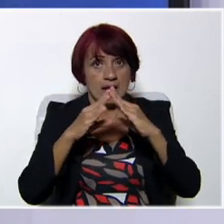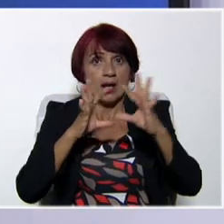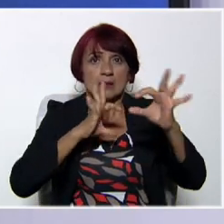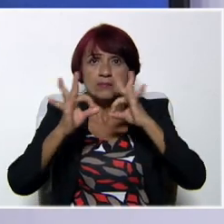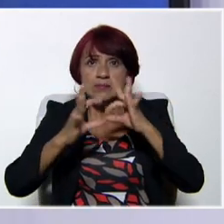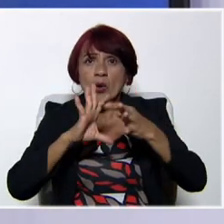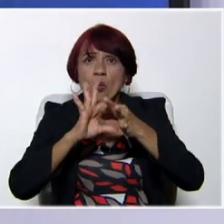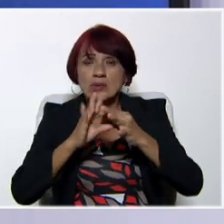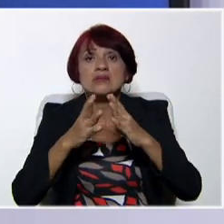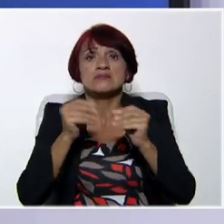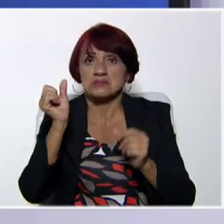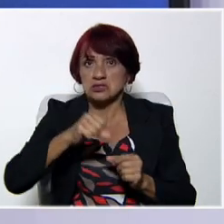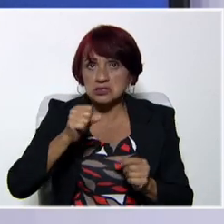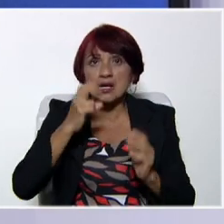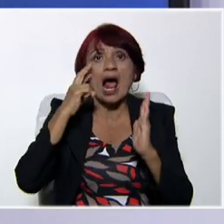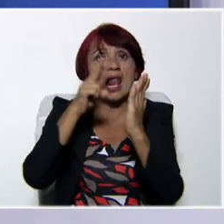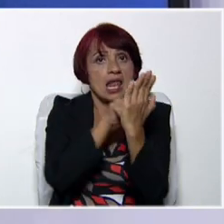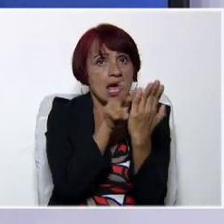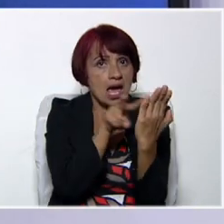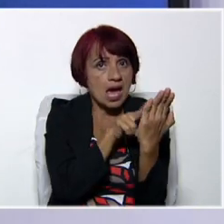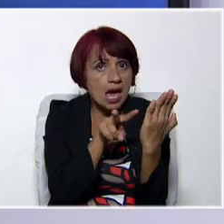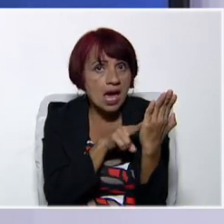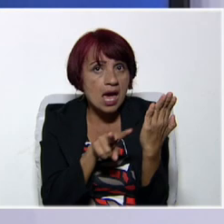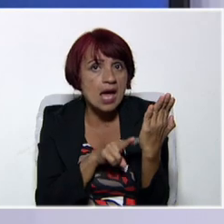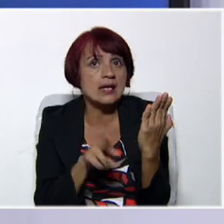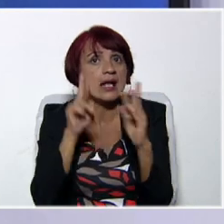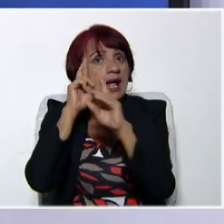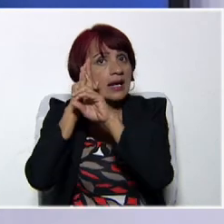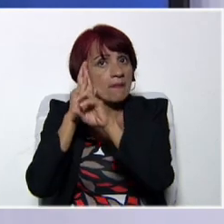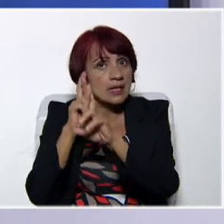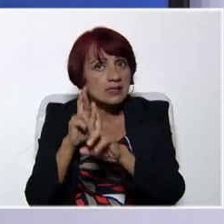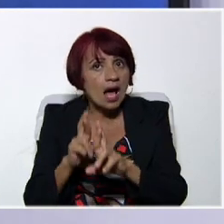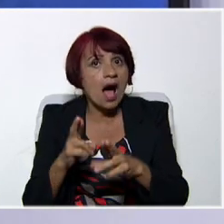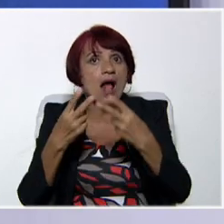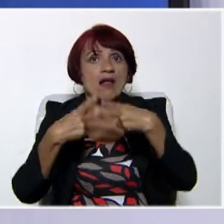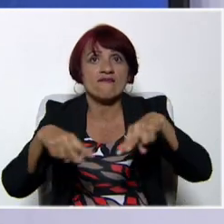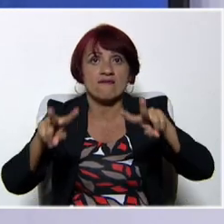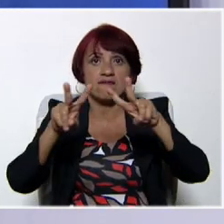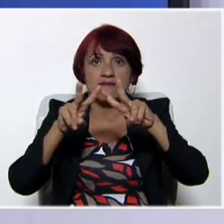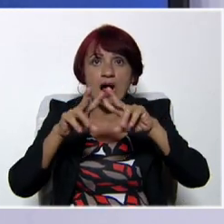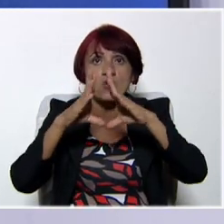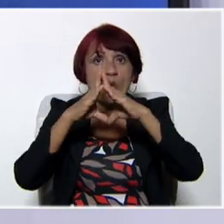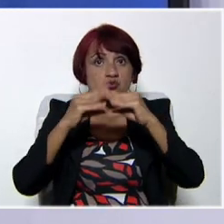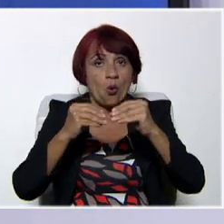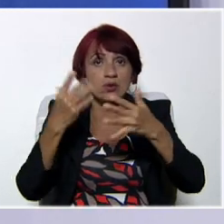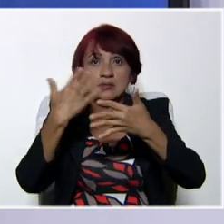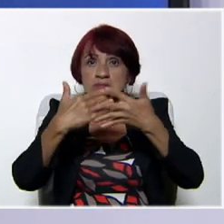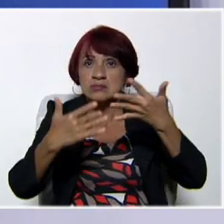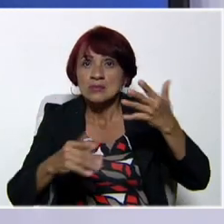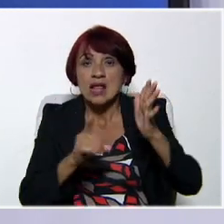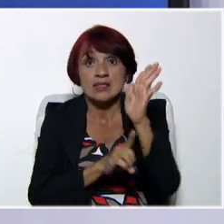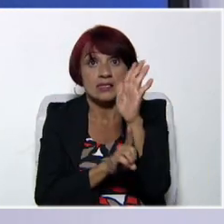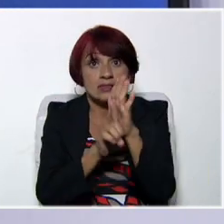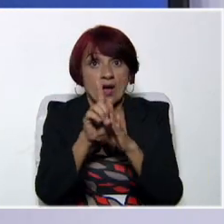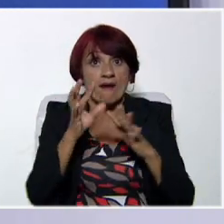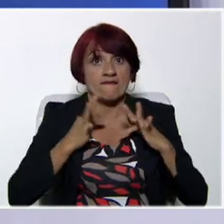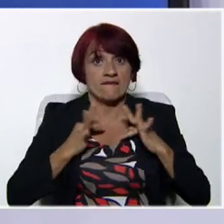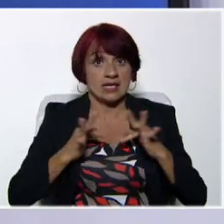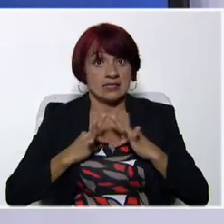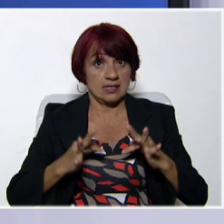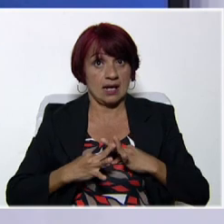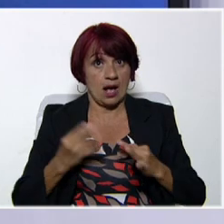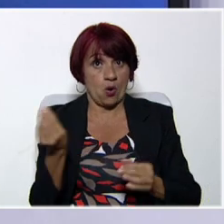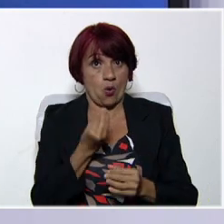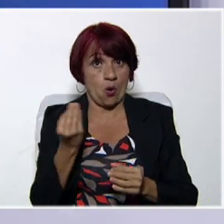podemos desarrollarlas? Sí, vamos a leer, vamos a respetarnos, vamos a tolerarnos, vamos a desarrollarnos tanto física